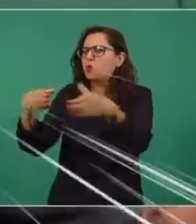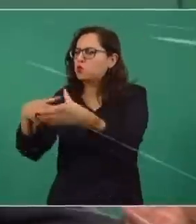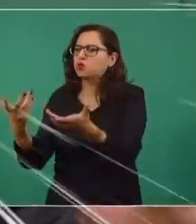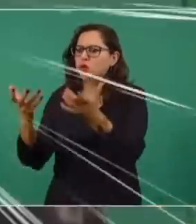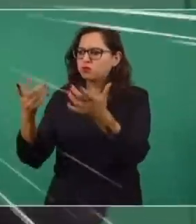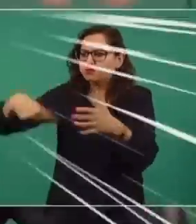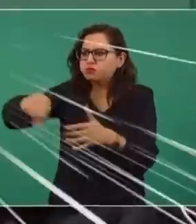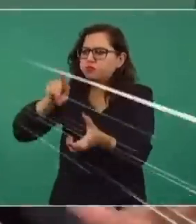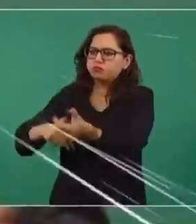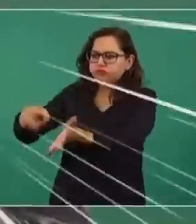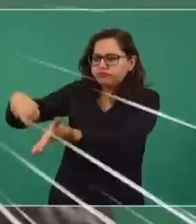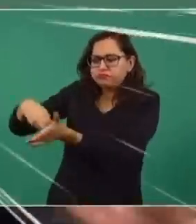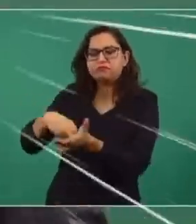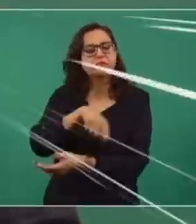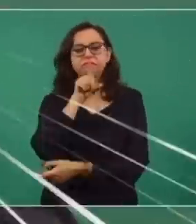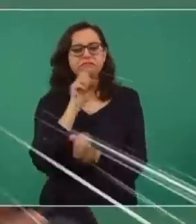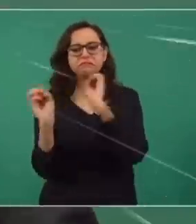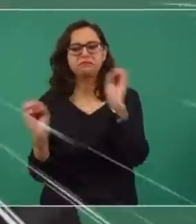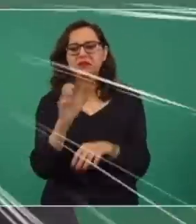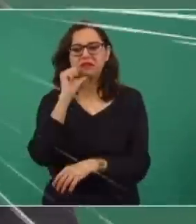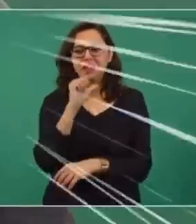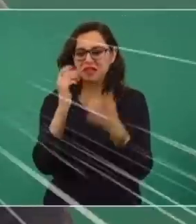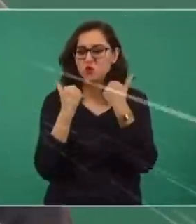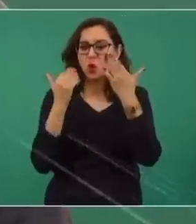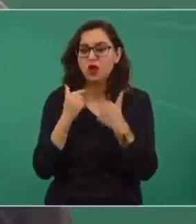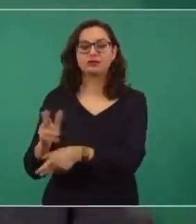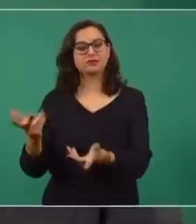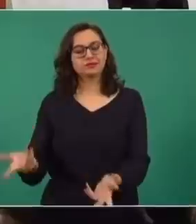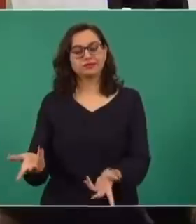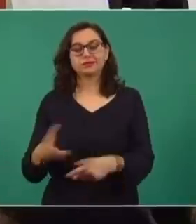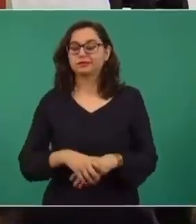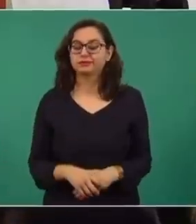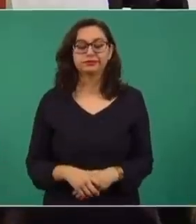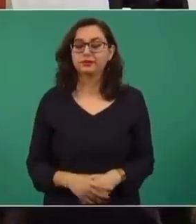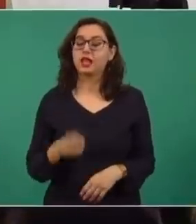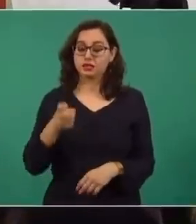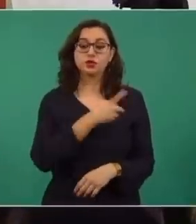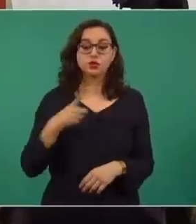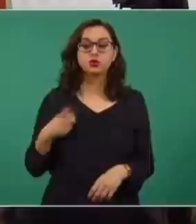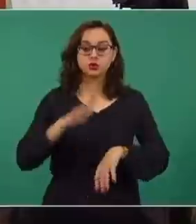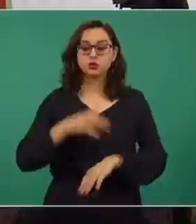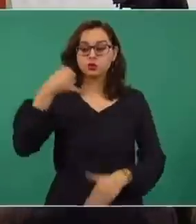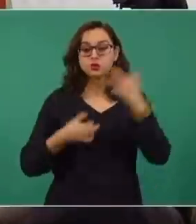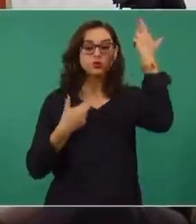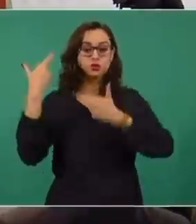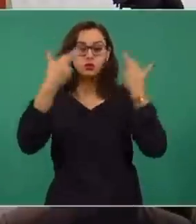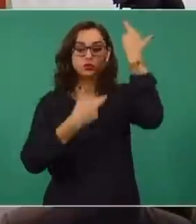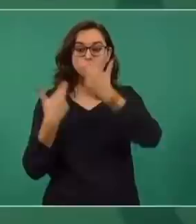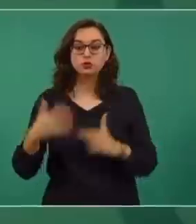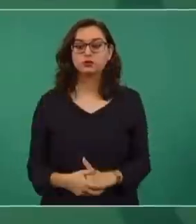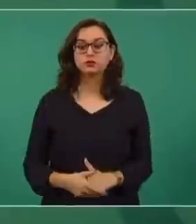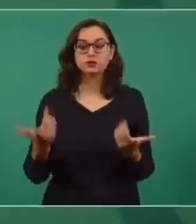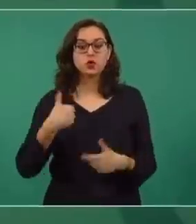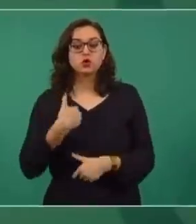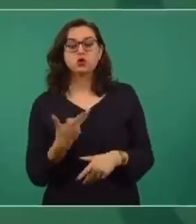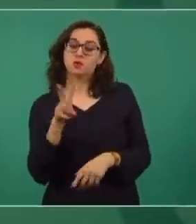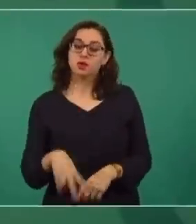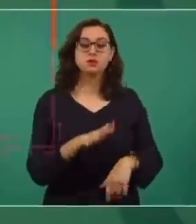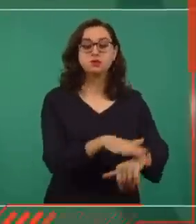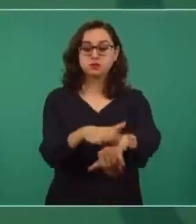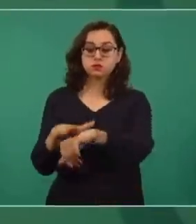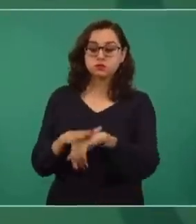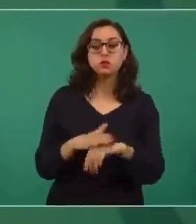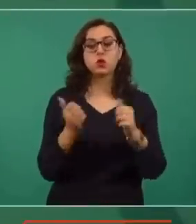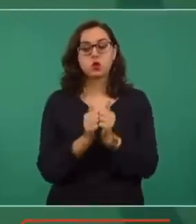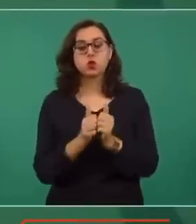para defender sus canonjías. Nosotros les hago un llamado respetuoso, fraterno,